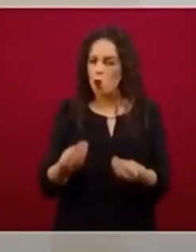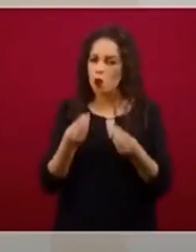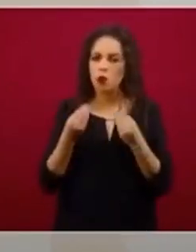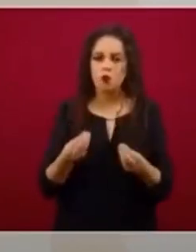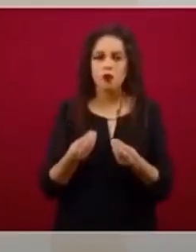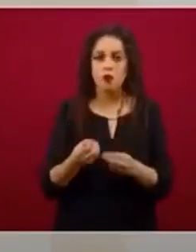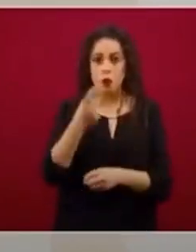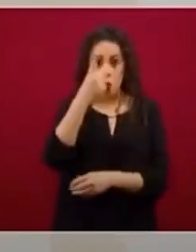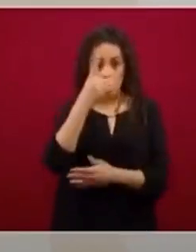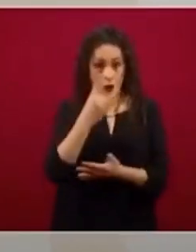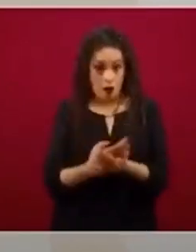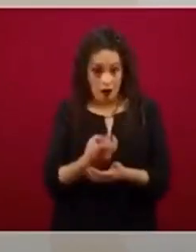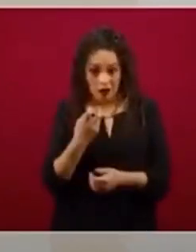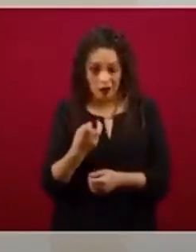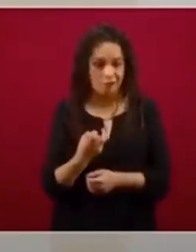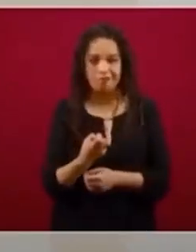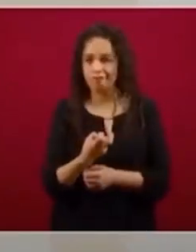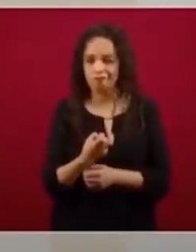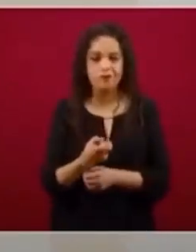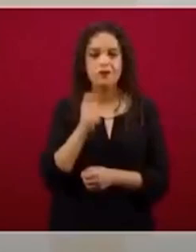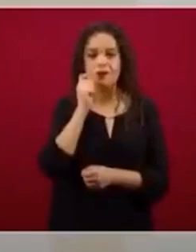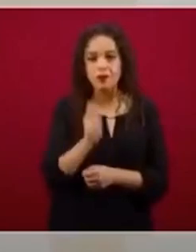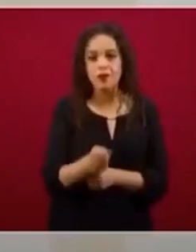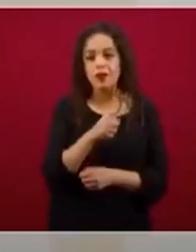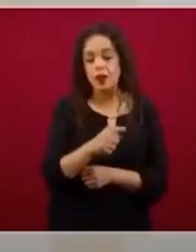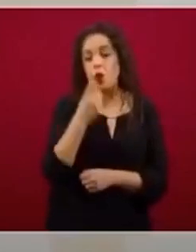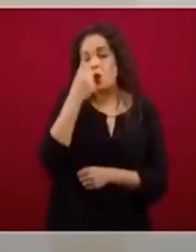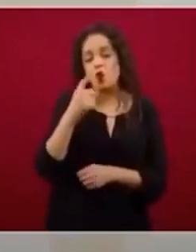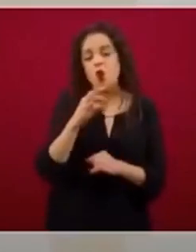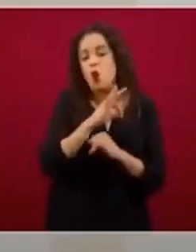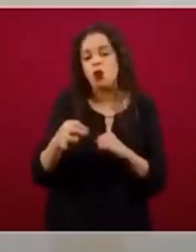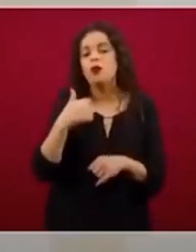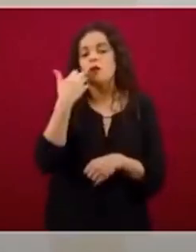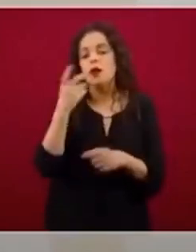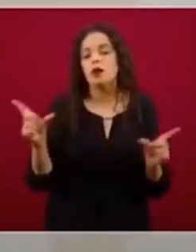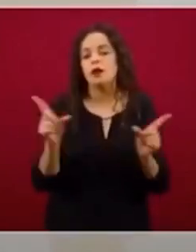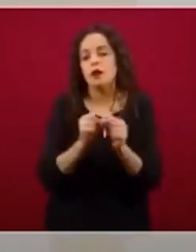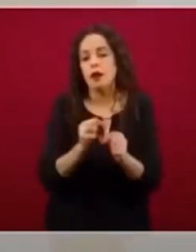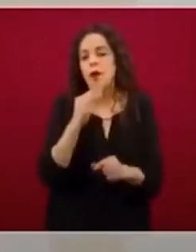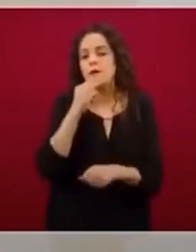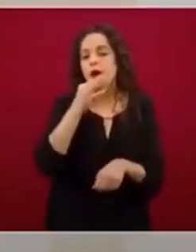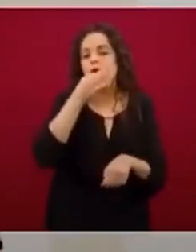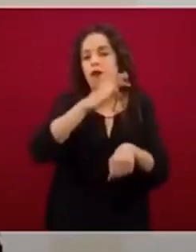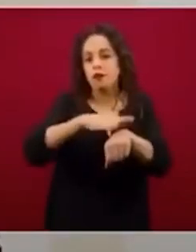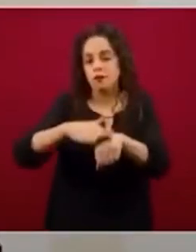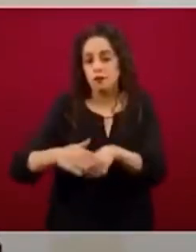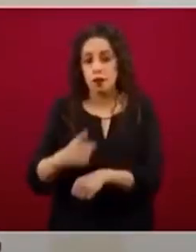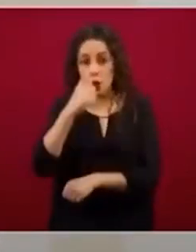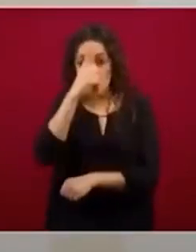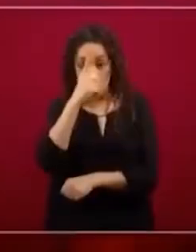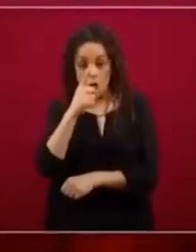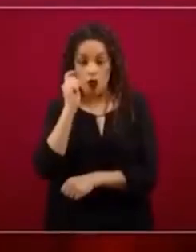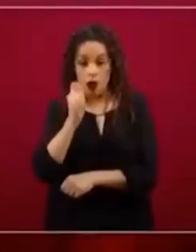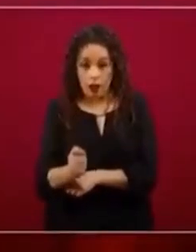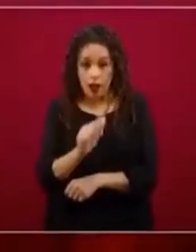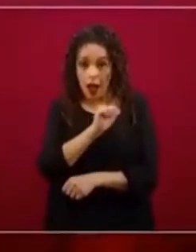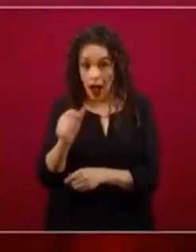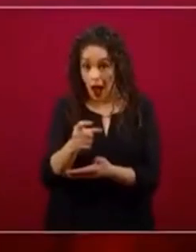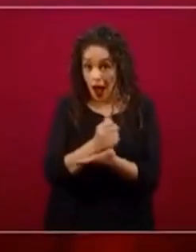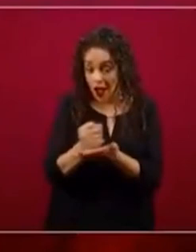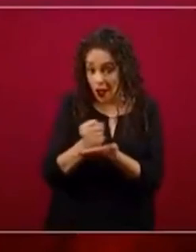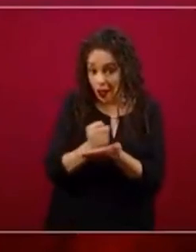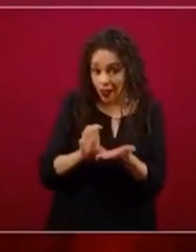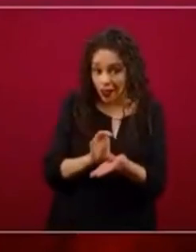un poco acá el último mensaje que quiero dar– no solamente se trata de los créditos. Los